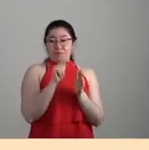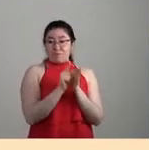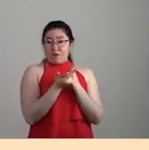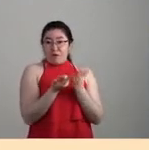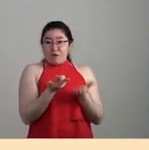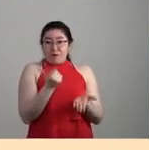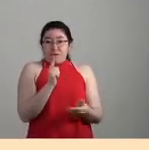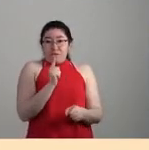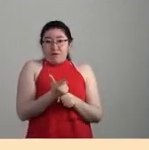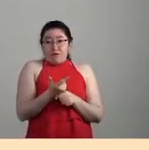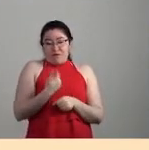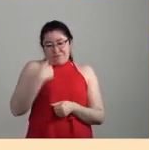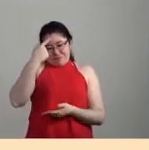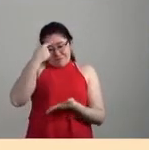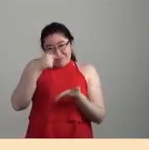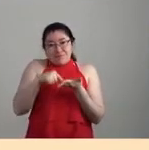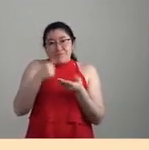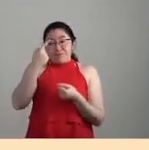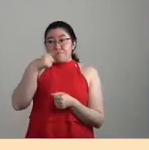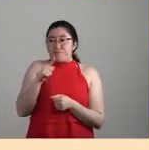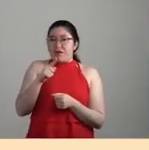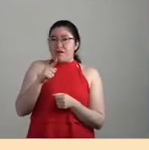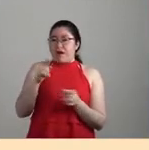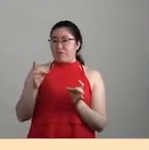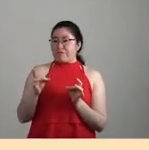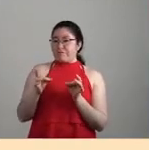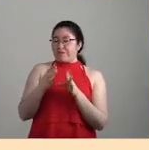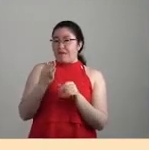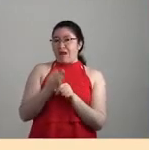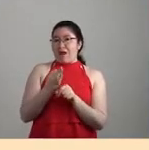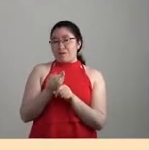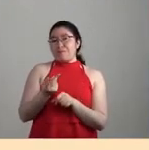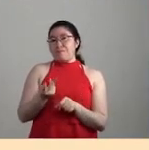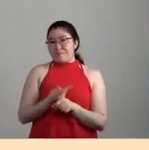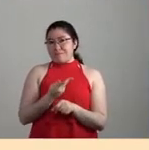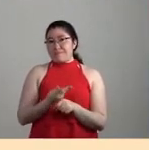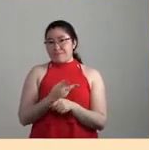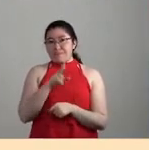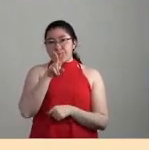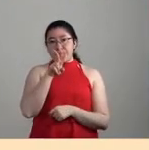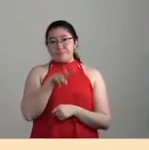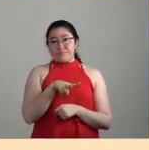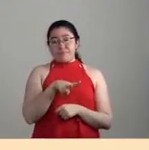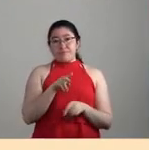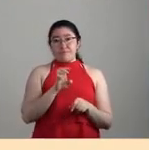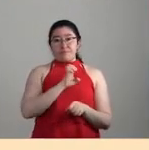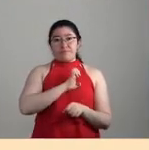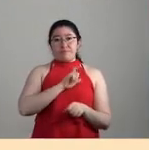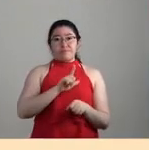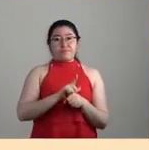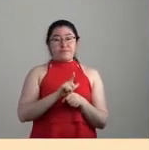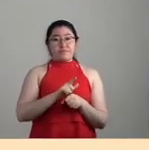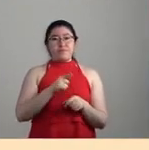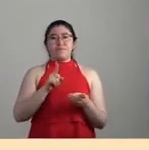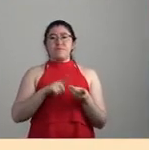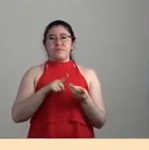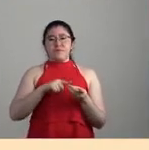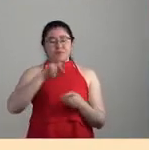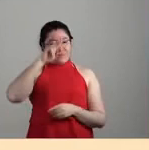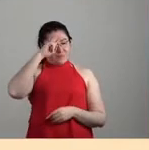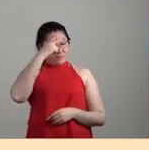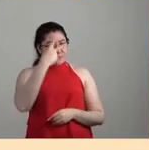se encuentra para pensar los momentos tan complicados que hoy estamos viviendo, en particular en México, en América